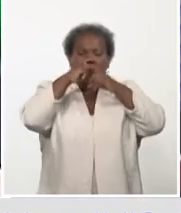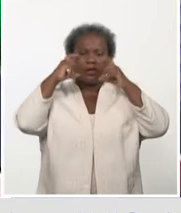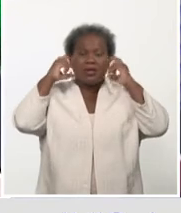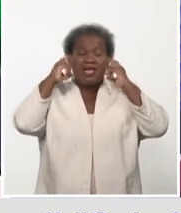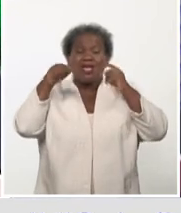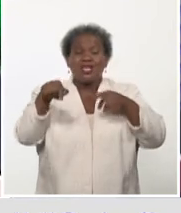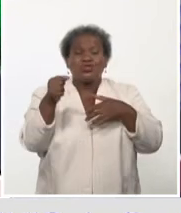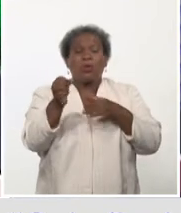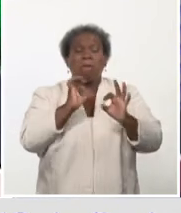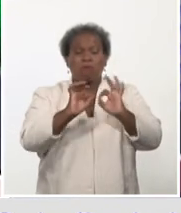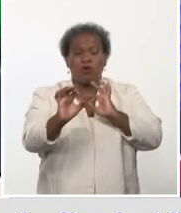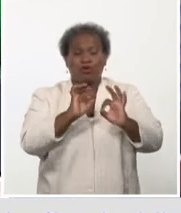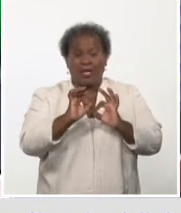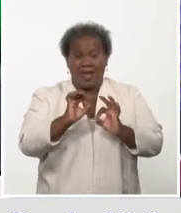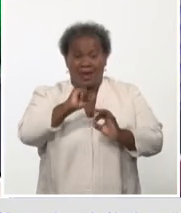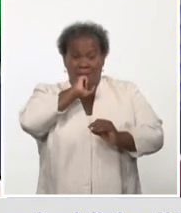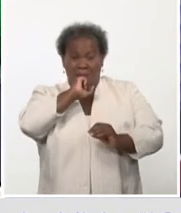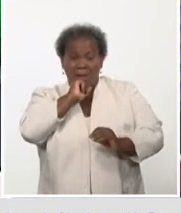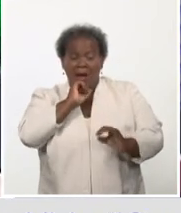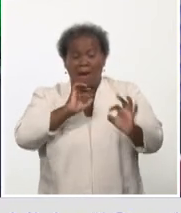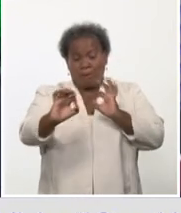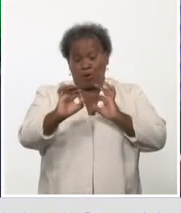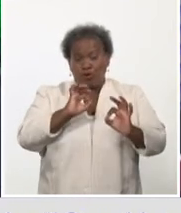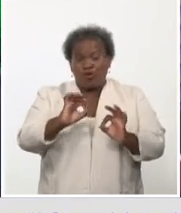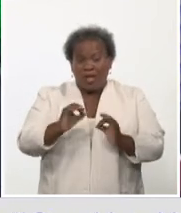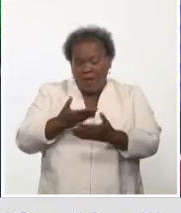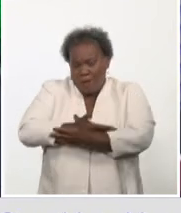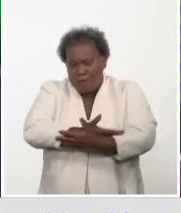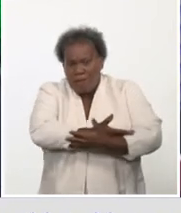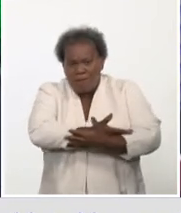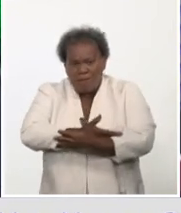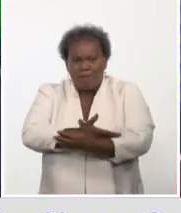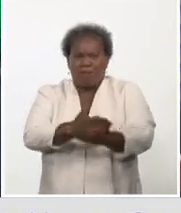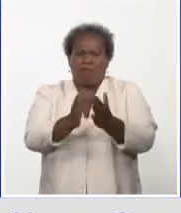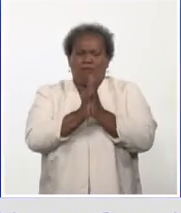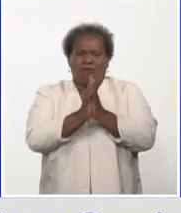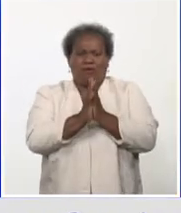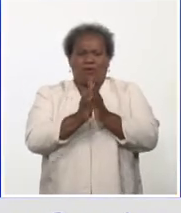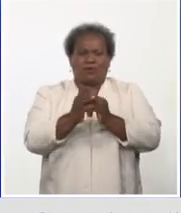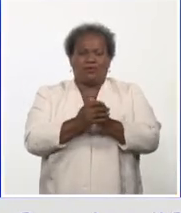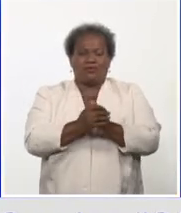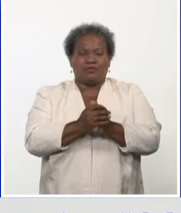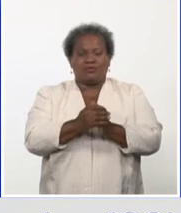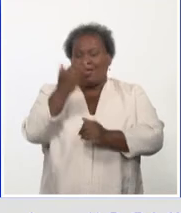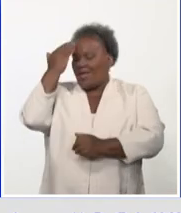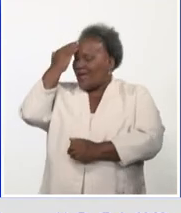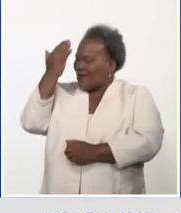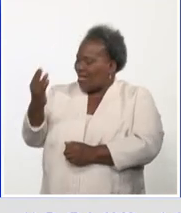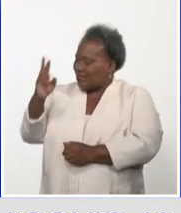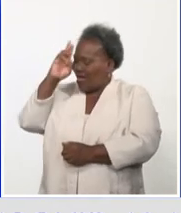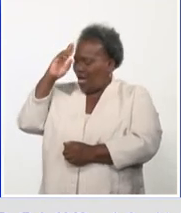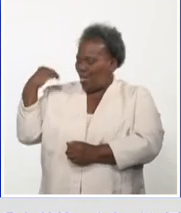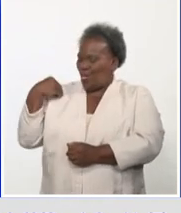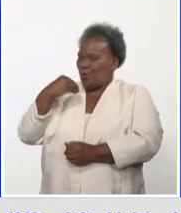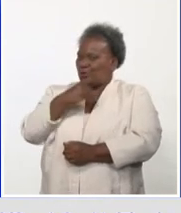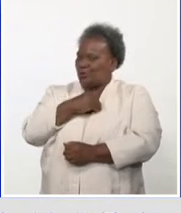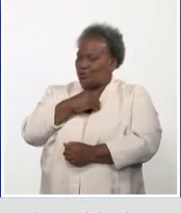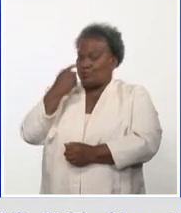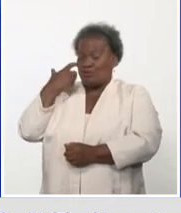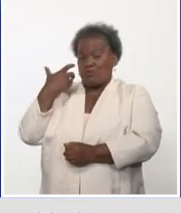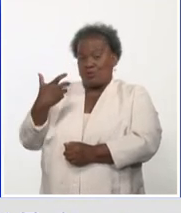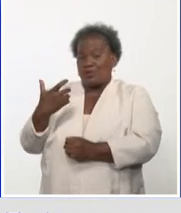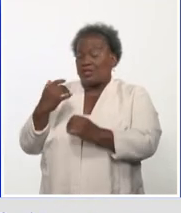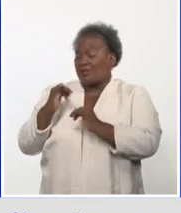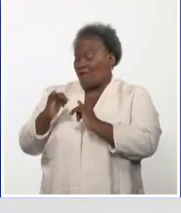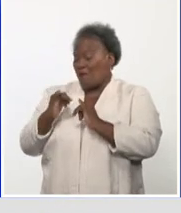proteger. viene total en ese momento de la vida. Agradecerle su presencia, doctora, cuán necesaria esta información que